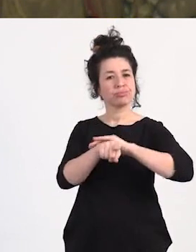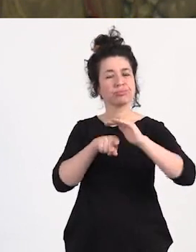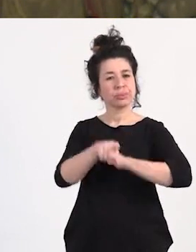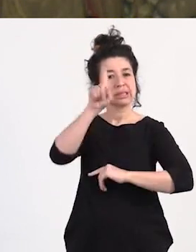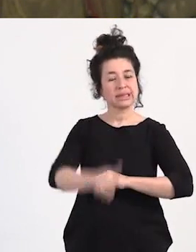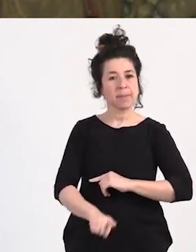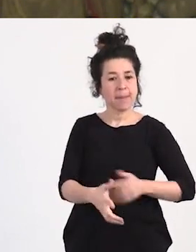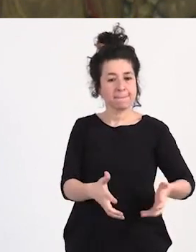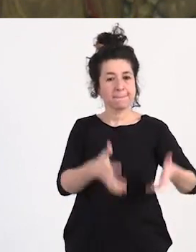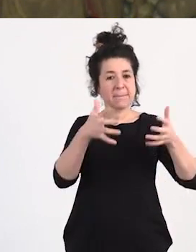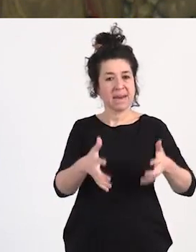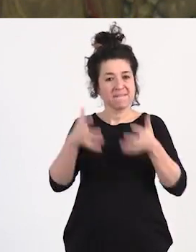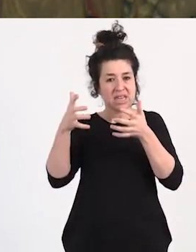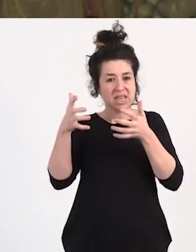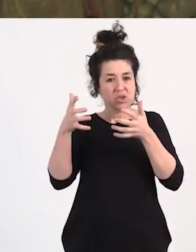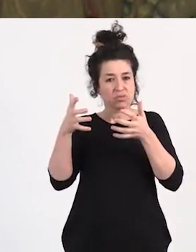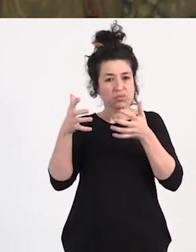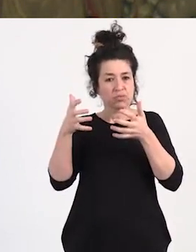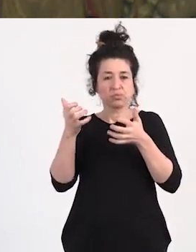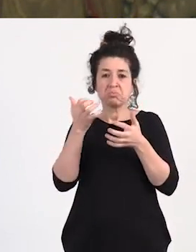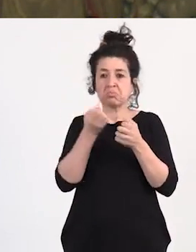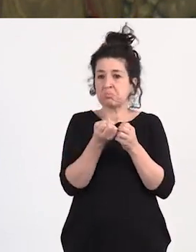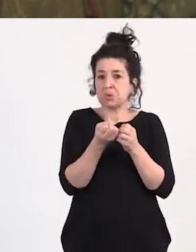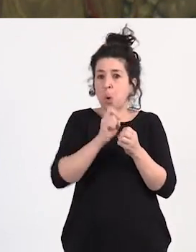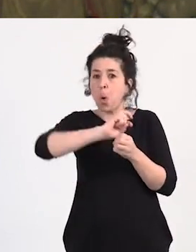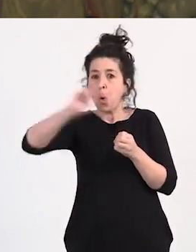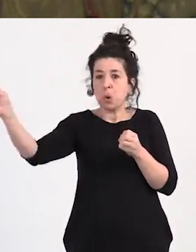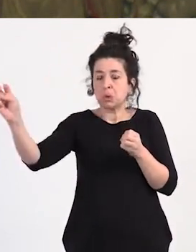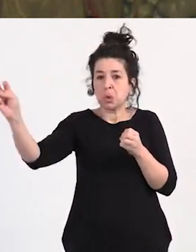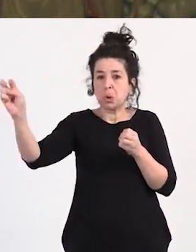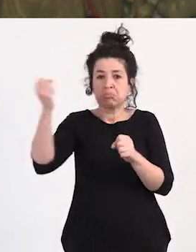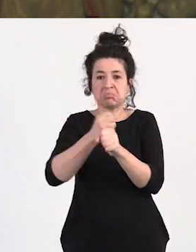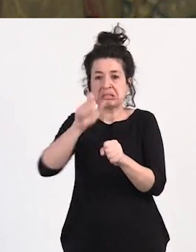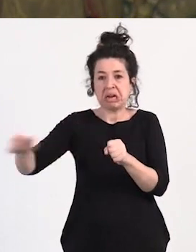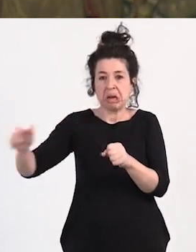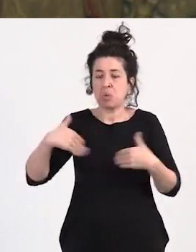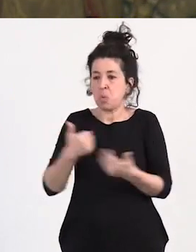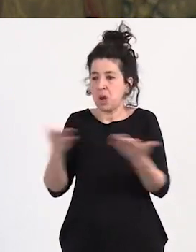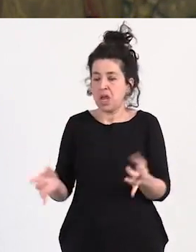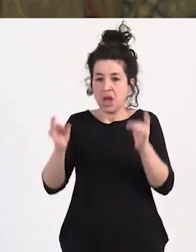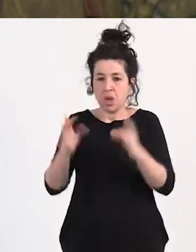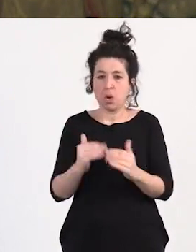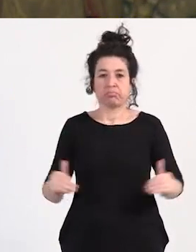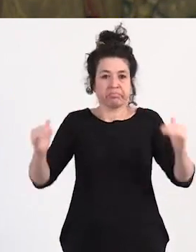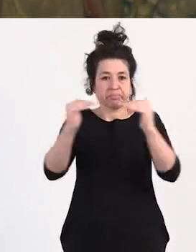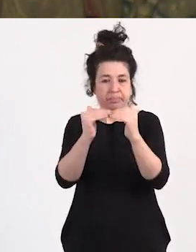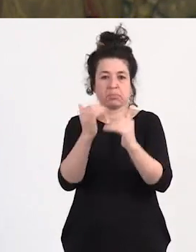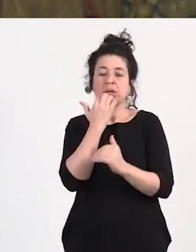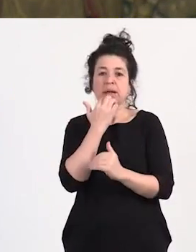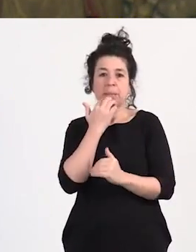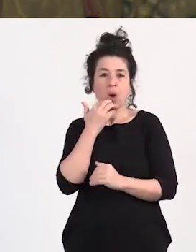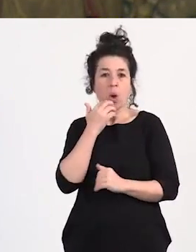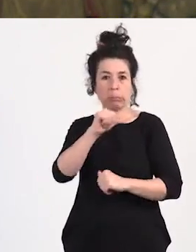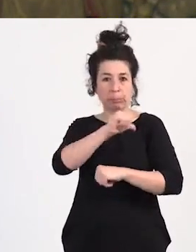beneficios que tengan que tiene cualquier otro tipo de trabajador o trabajadora poder acceder al paro por lo tanto